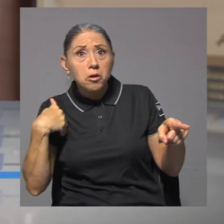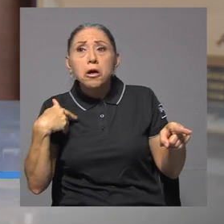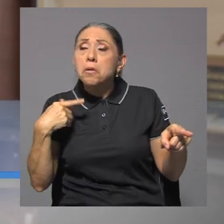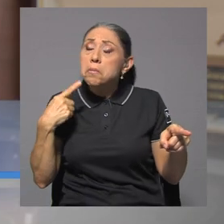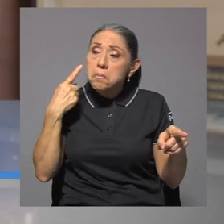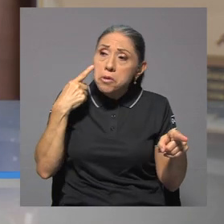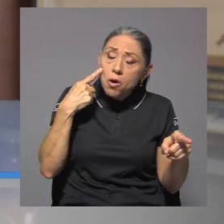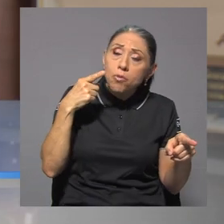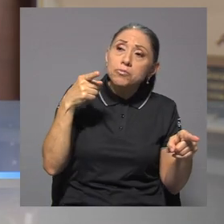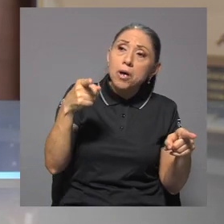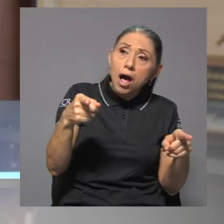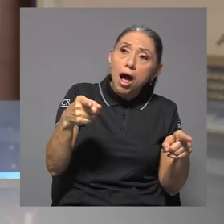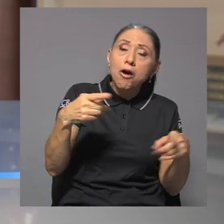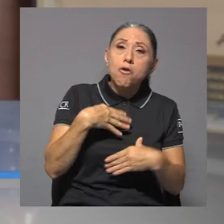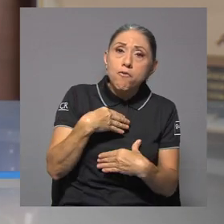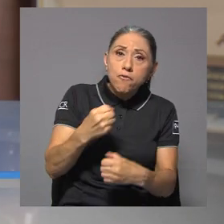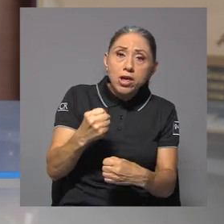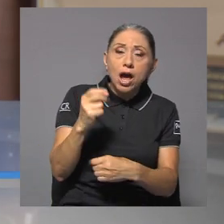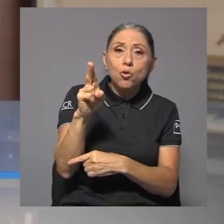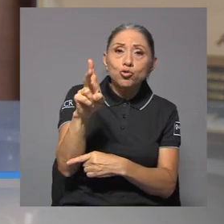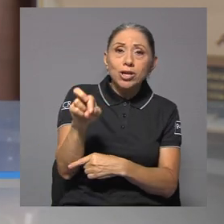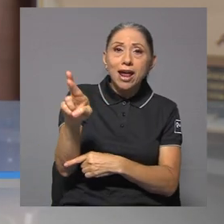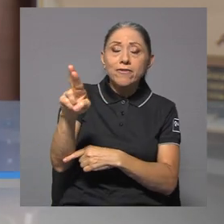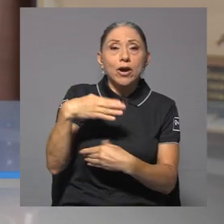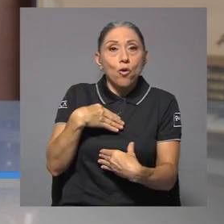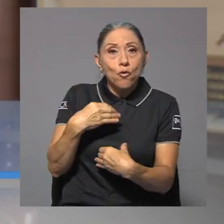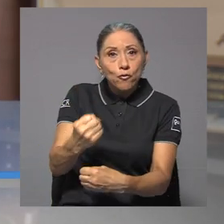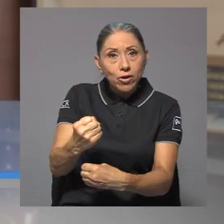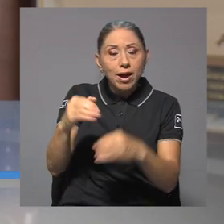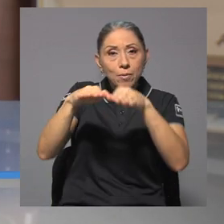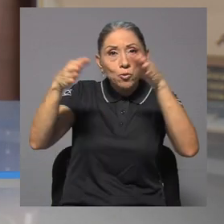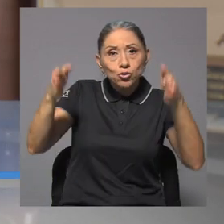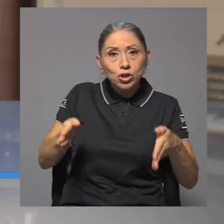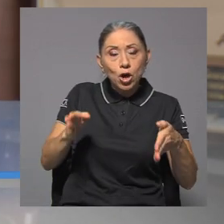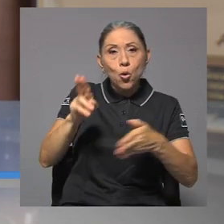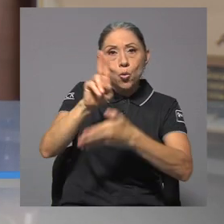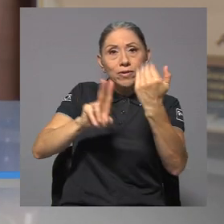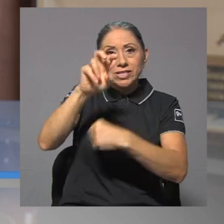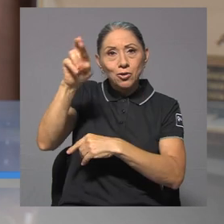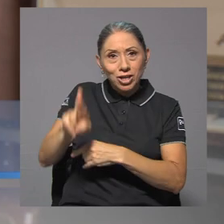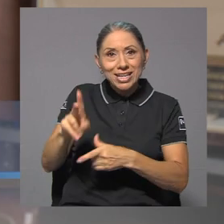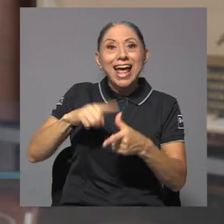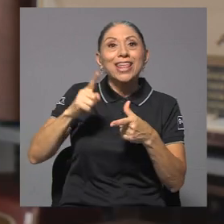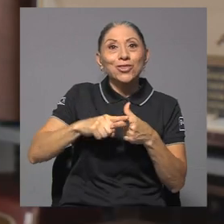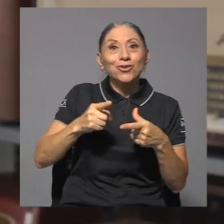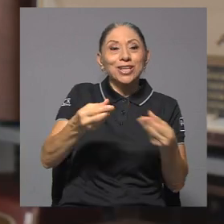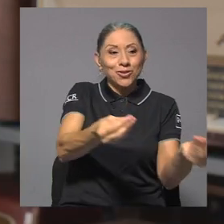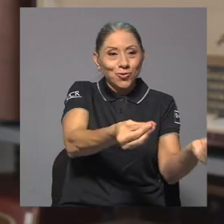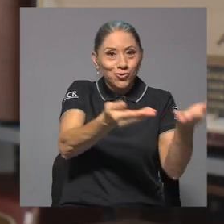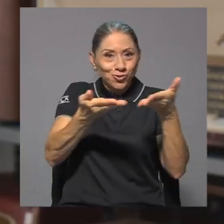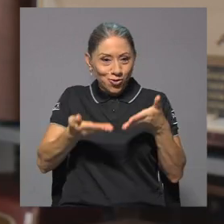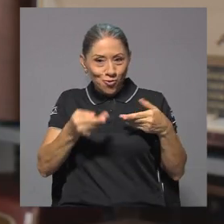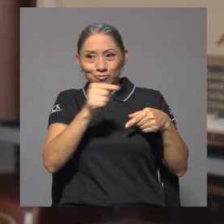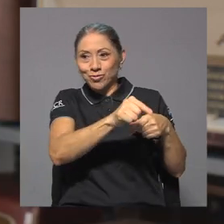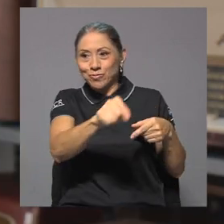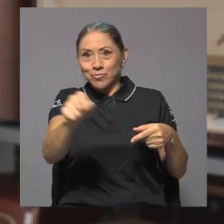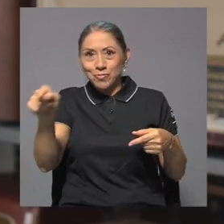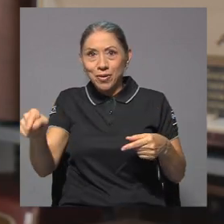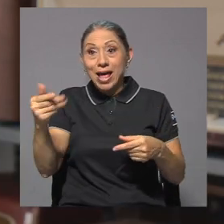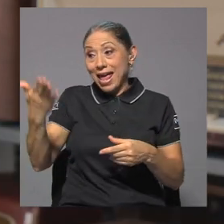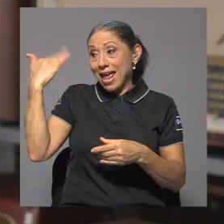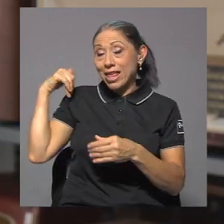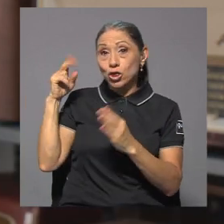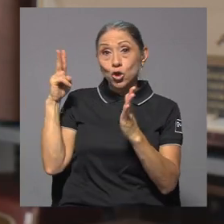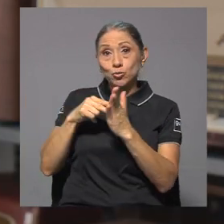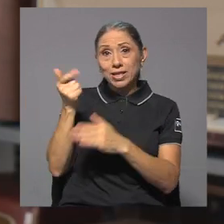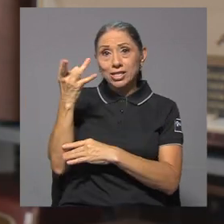debido a la confianza que tenía en la UCR y en el Museo de Universidad de Costa Rica. Y es así como en ese año, 2018,